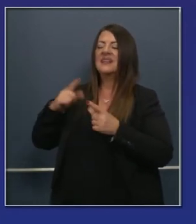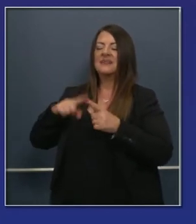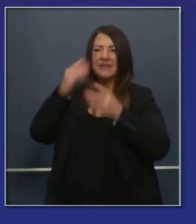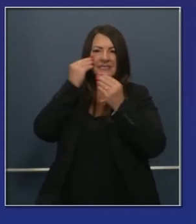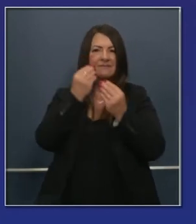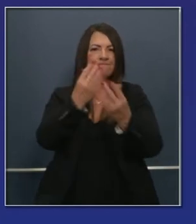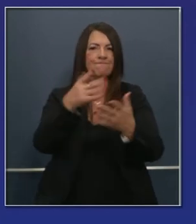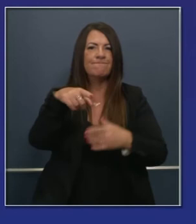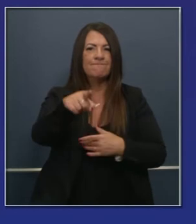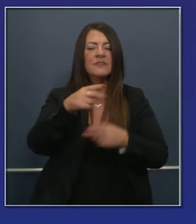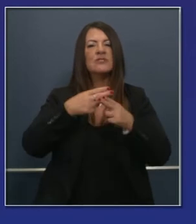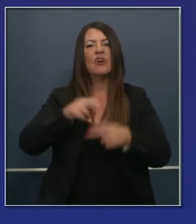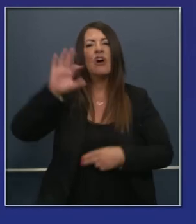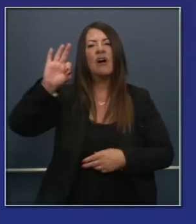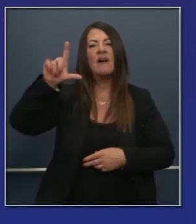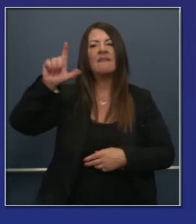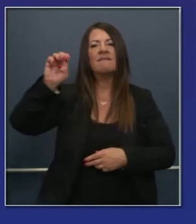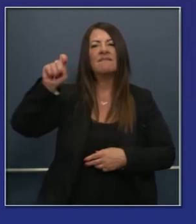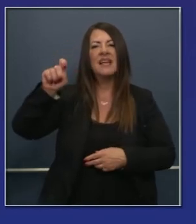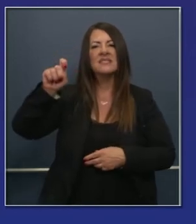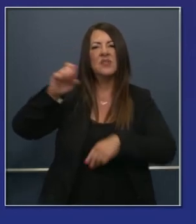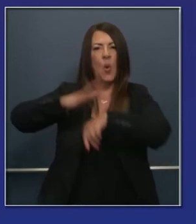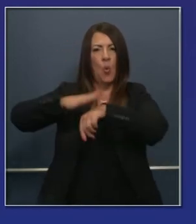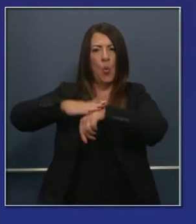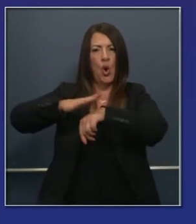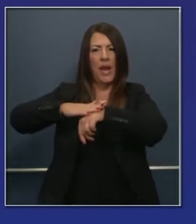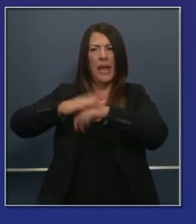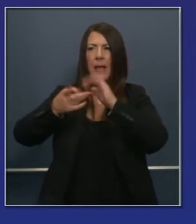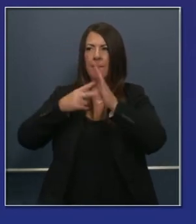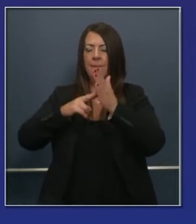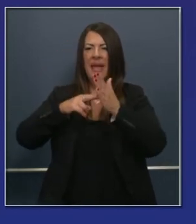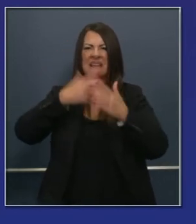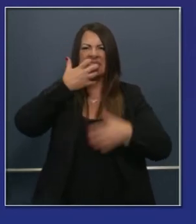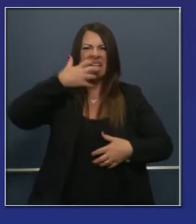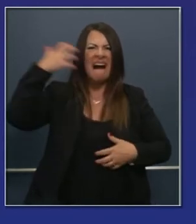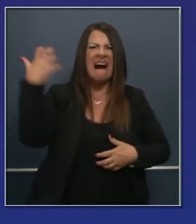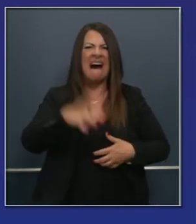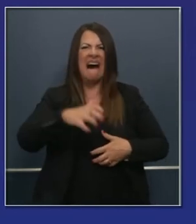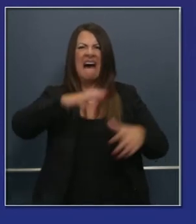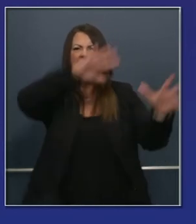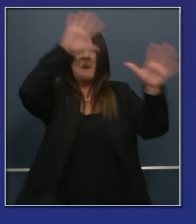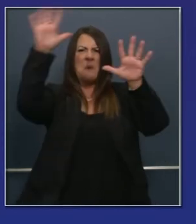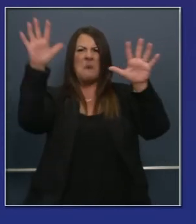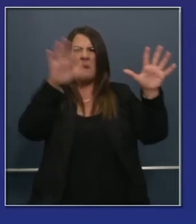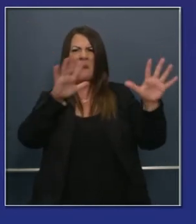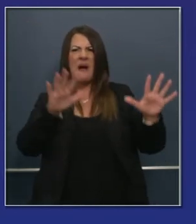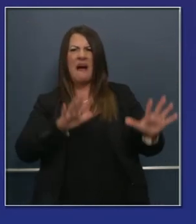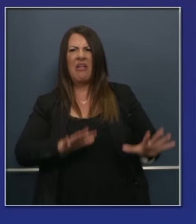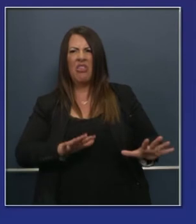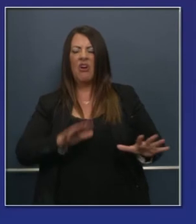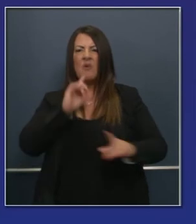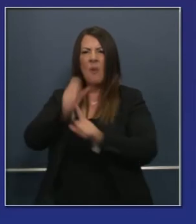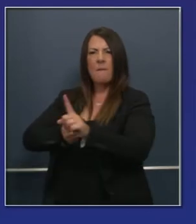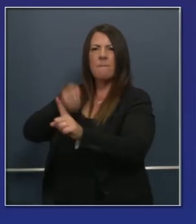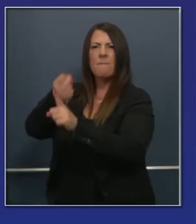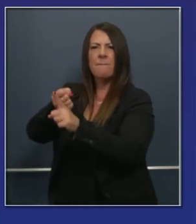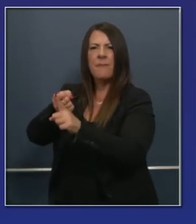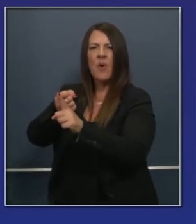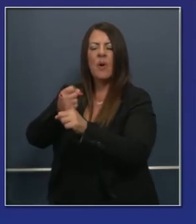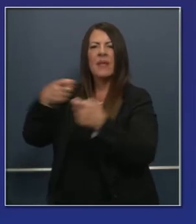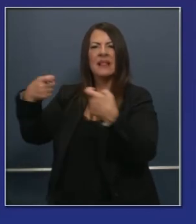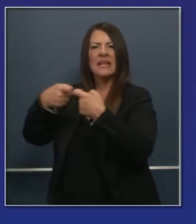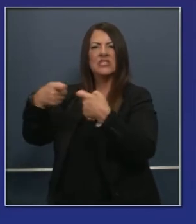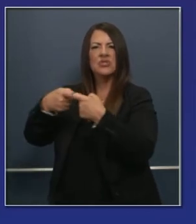dijera a ustedes que esta recomendación flexible quiere decir que sería muy útil para